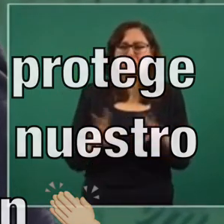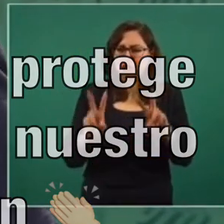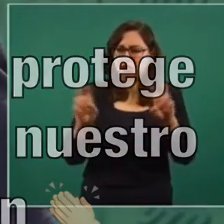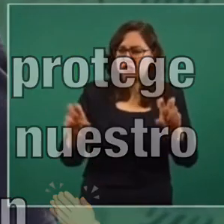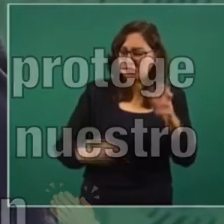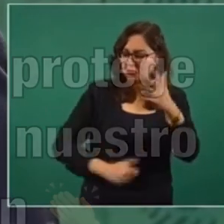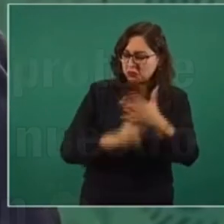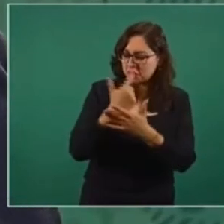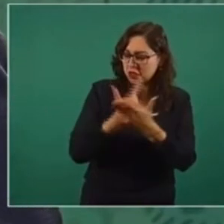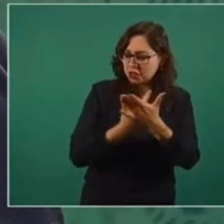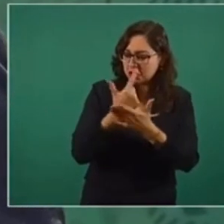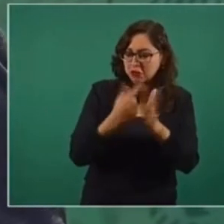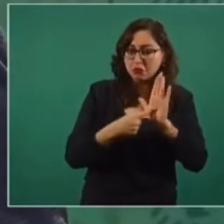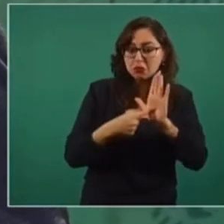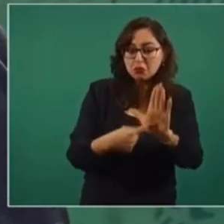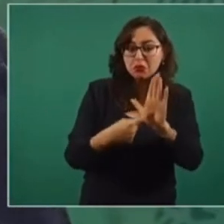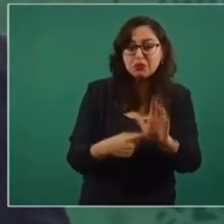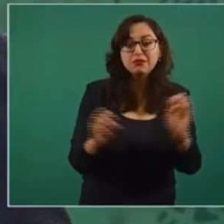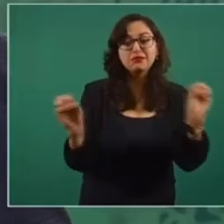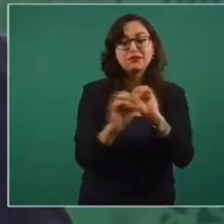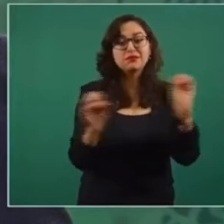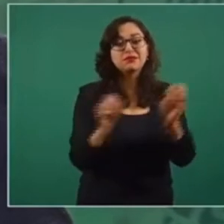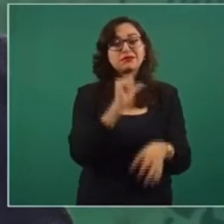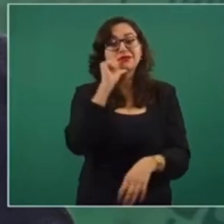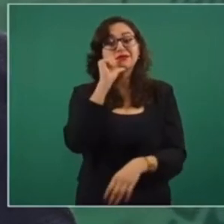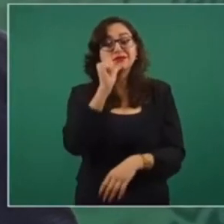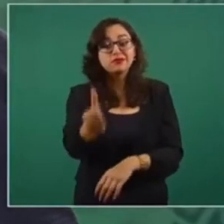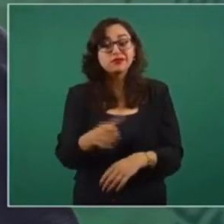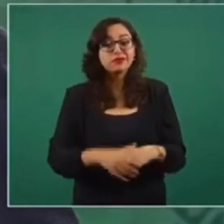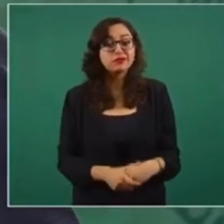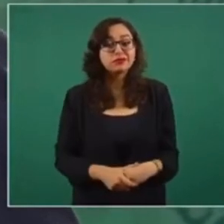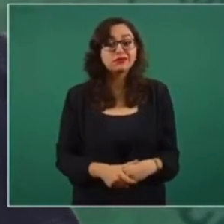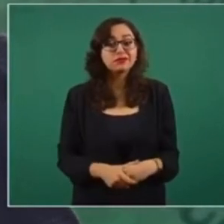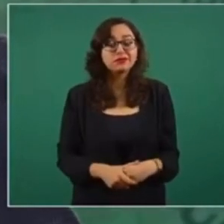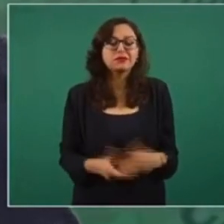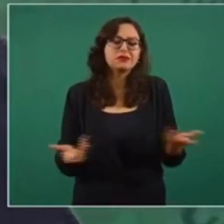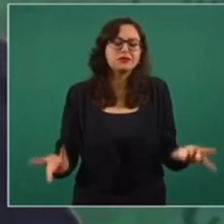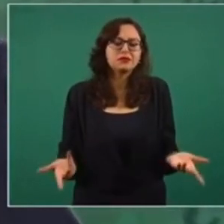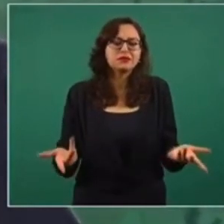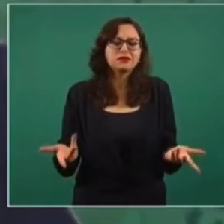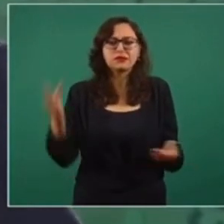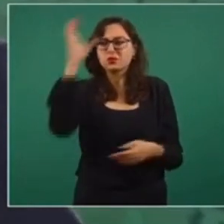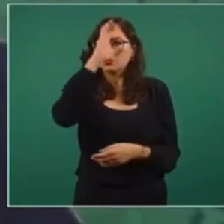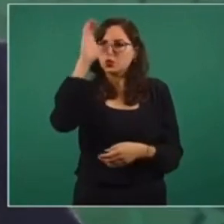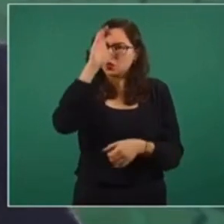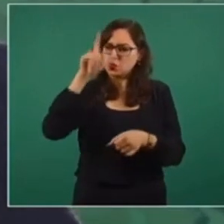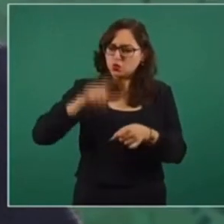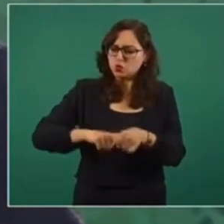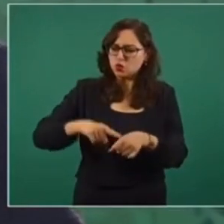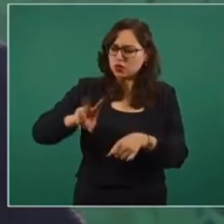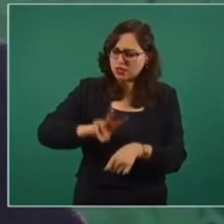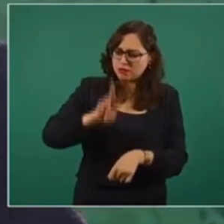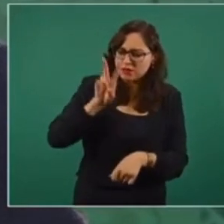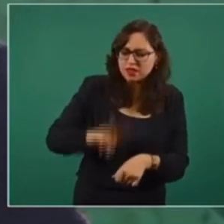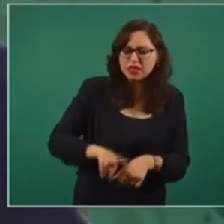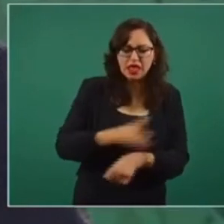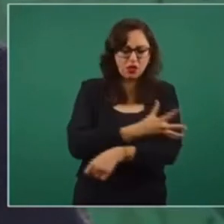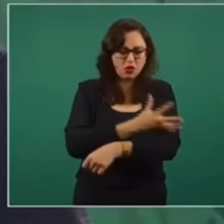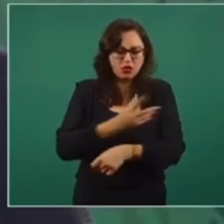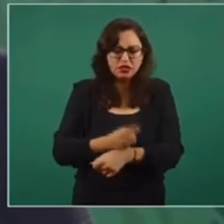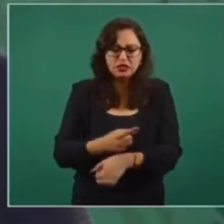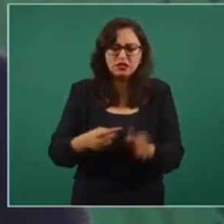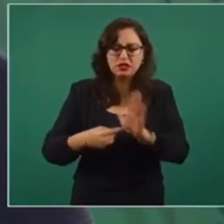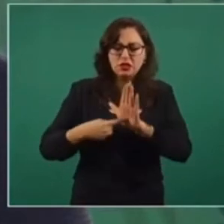precedentes de la cultura de la verdad precisamente empezó con un tema del